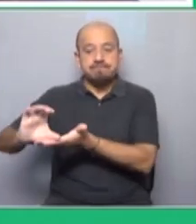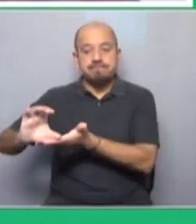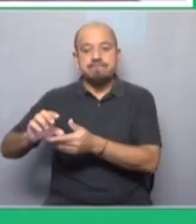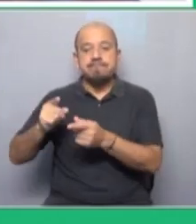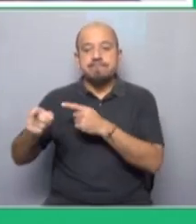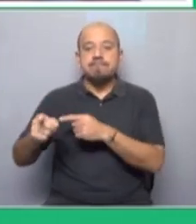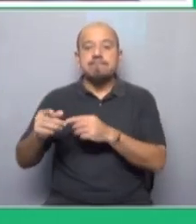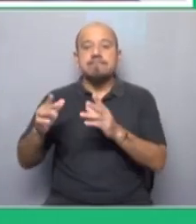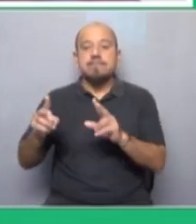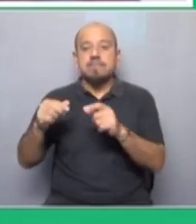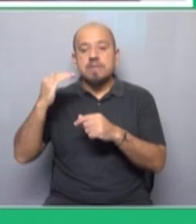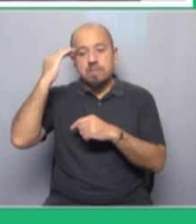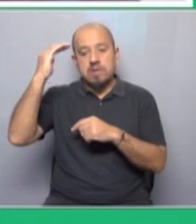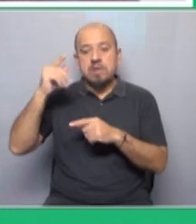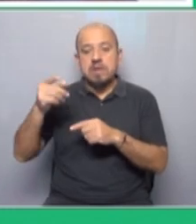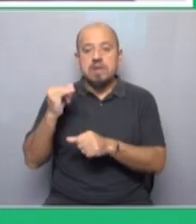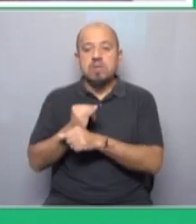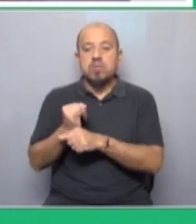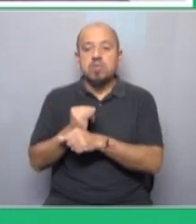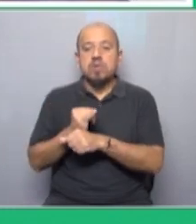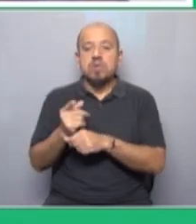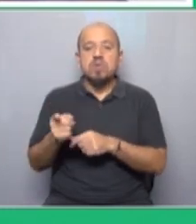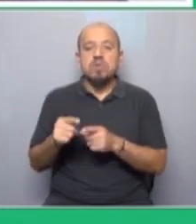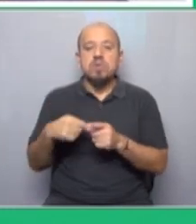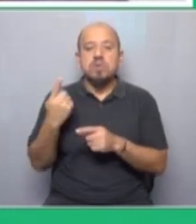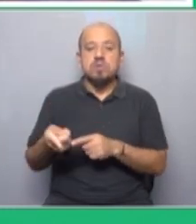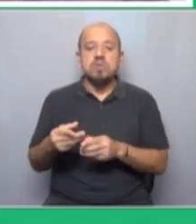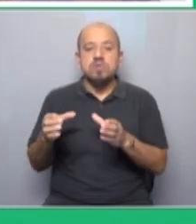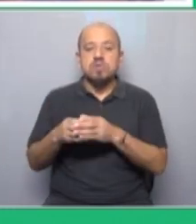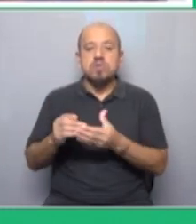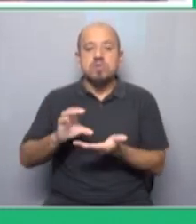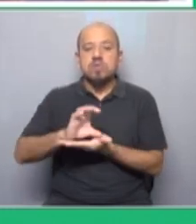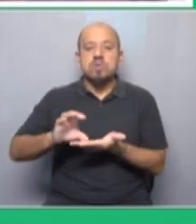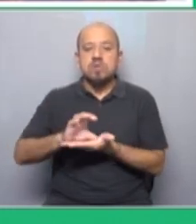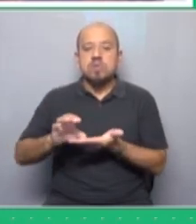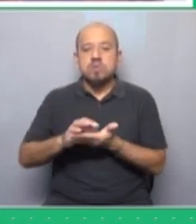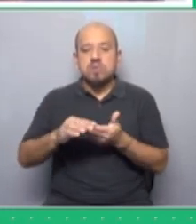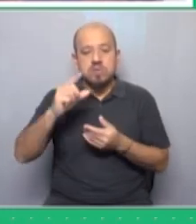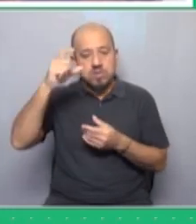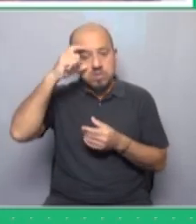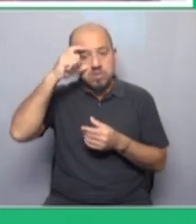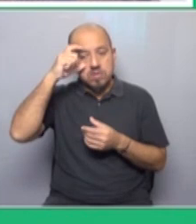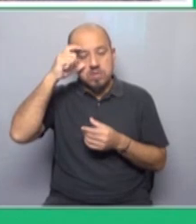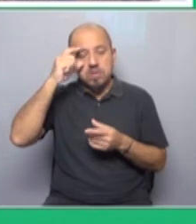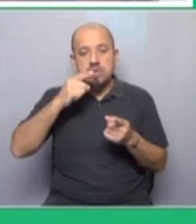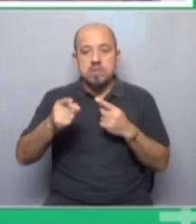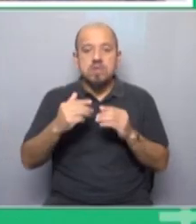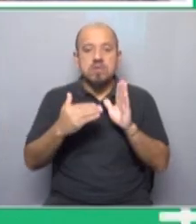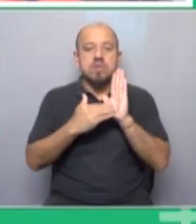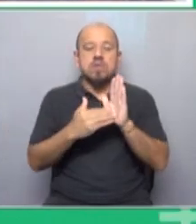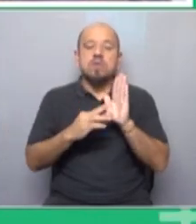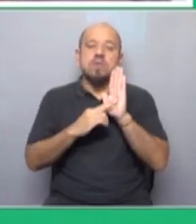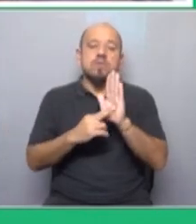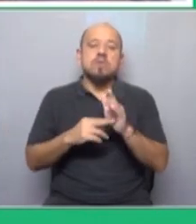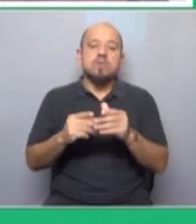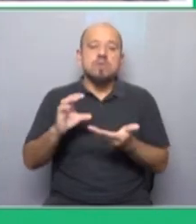al complejo militar industrial, para no mencionar a los otros sectores del capital. Biden es representante del gran capital transnacional.